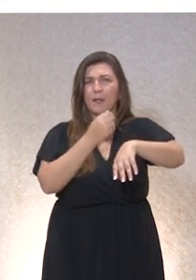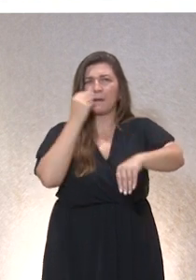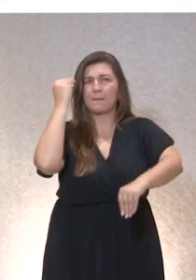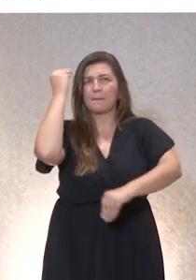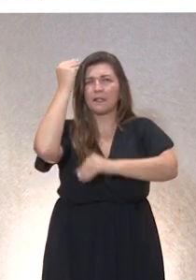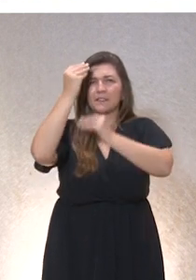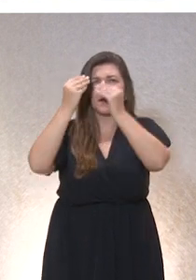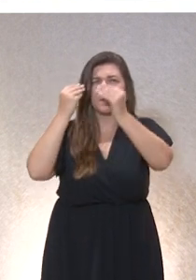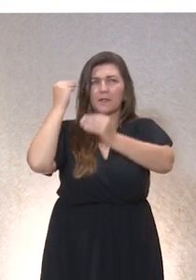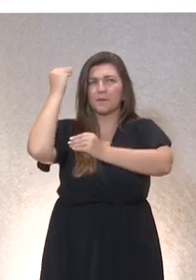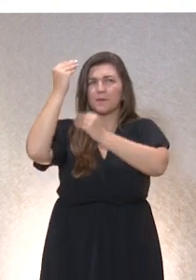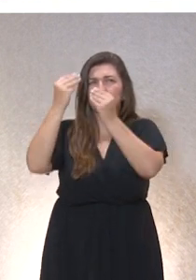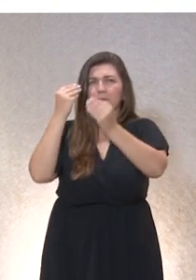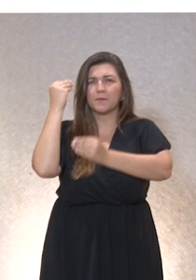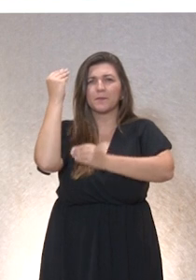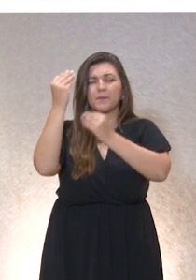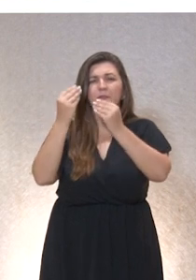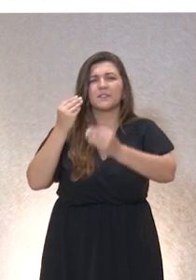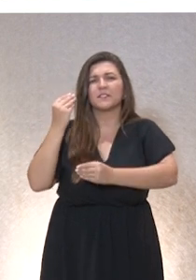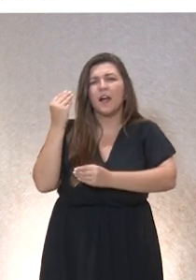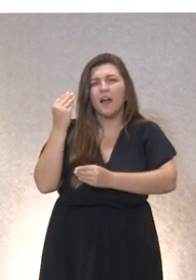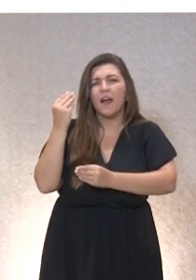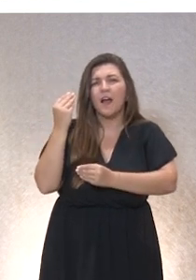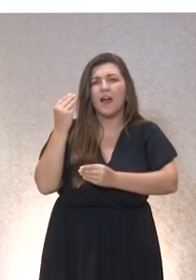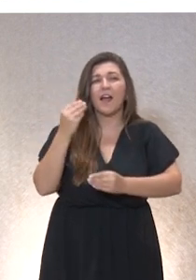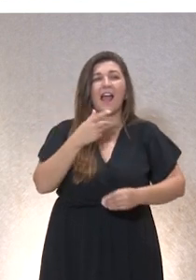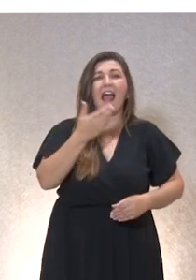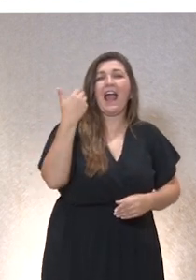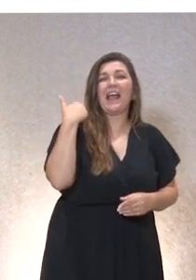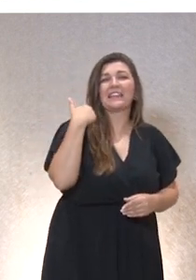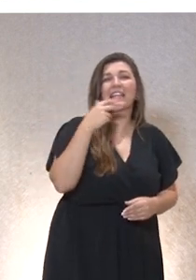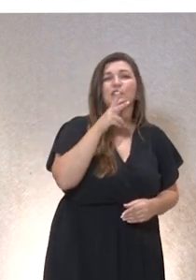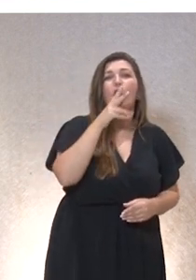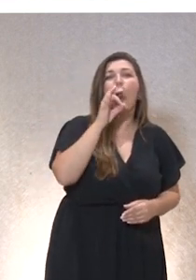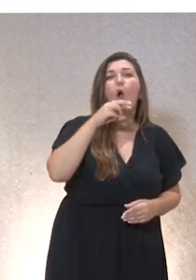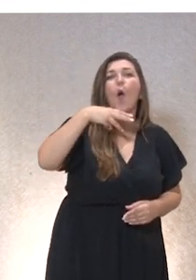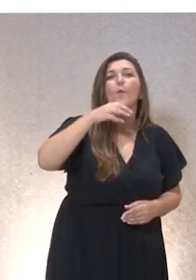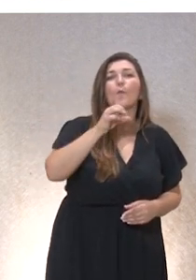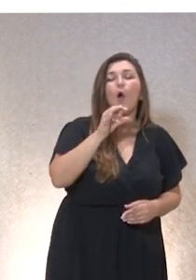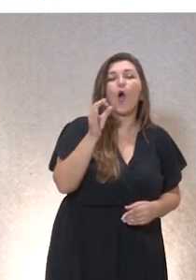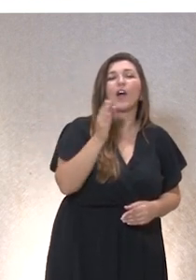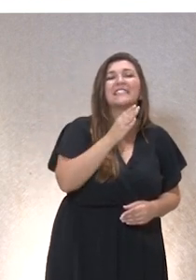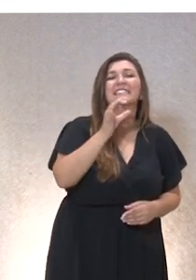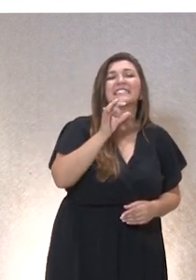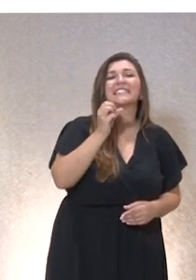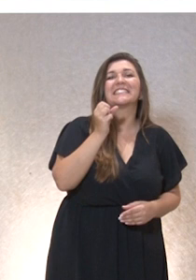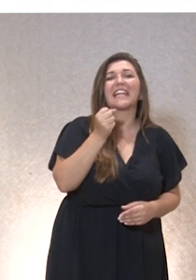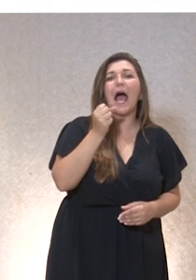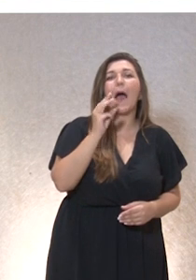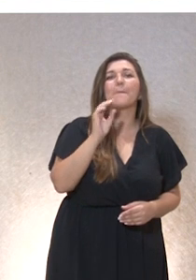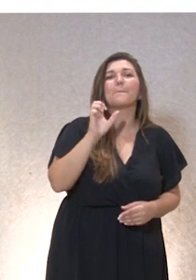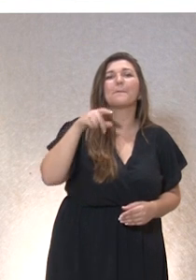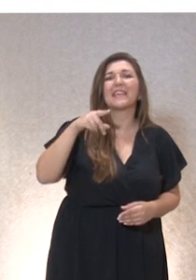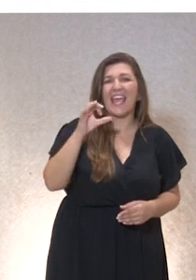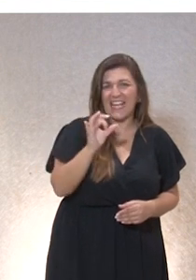pensemos cómo hemos pasado del Homo sapiens, del Homo erectus y hemos llegado al